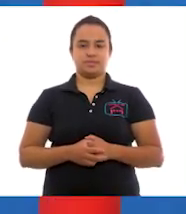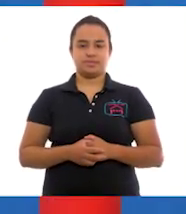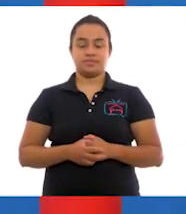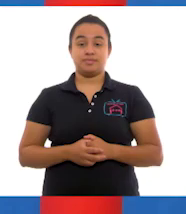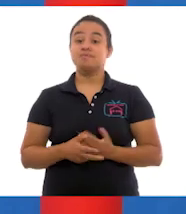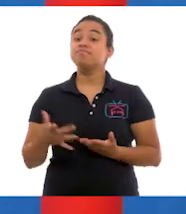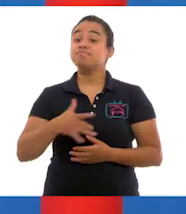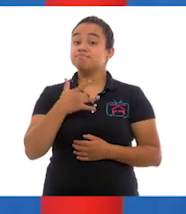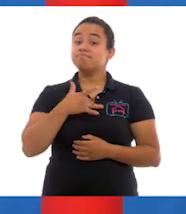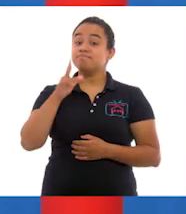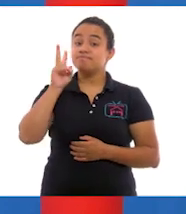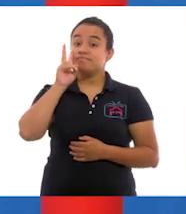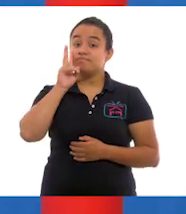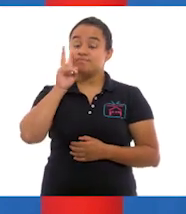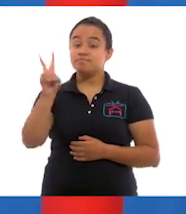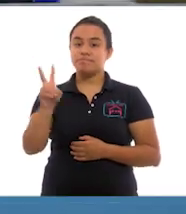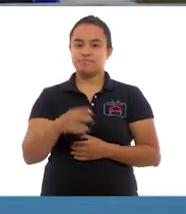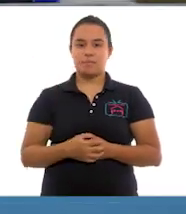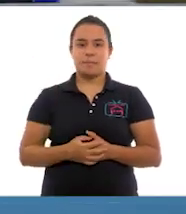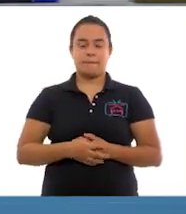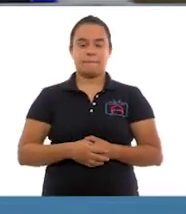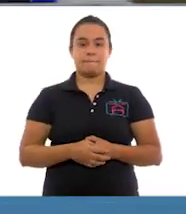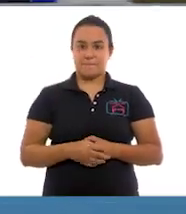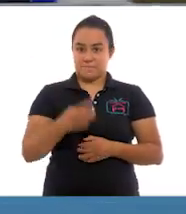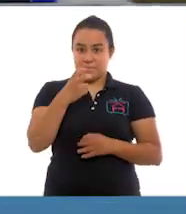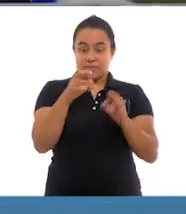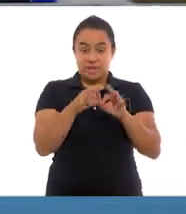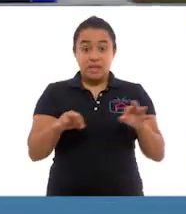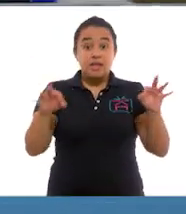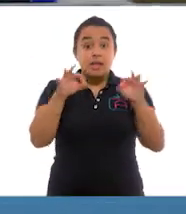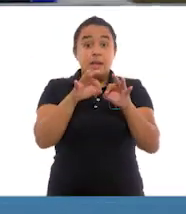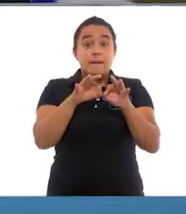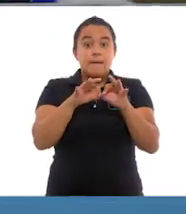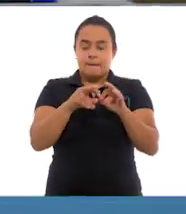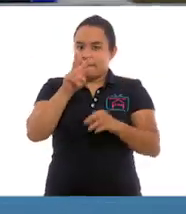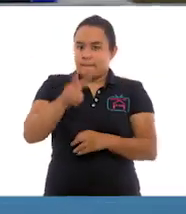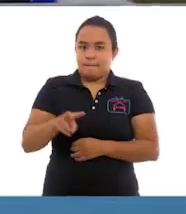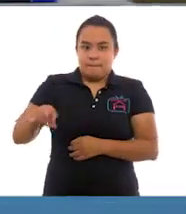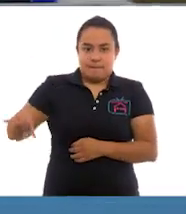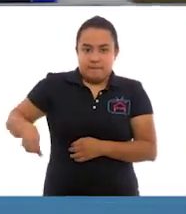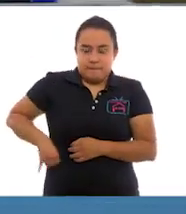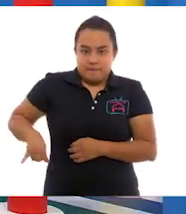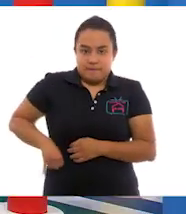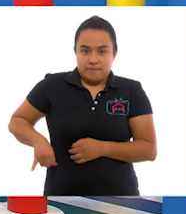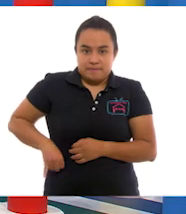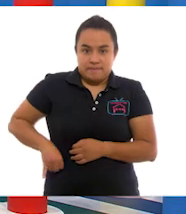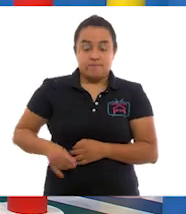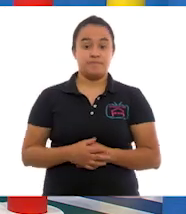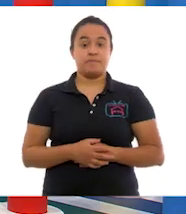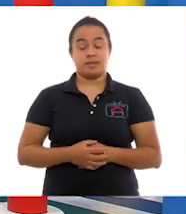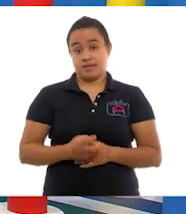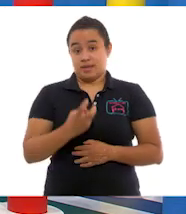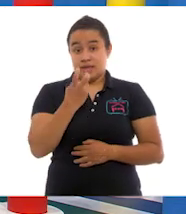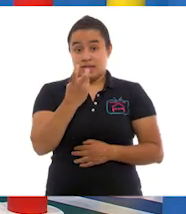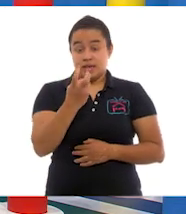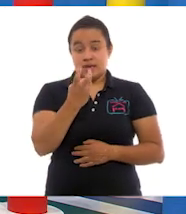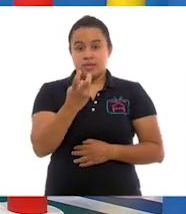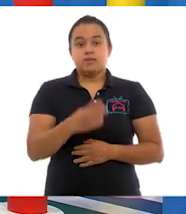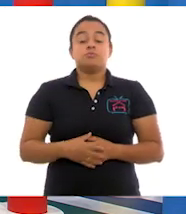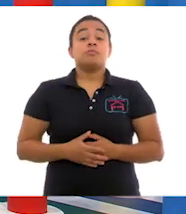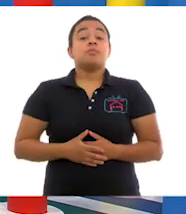¿Qué les pareció? Importante y sobre todo muy interesante. Así es.